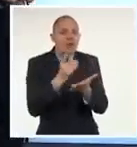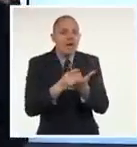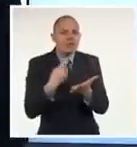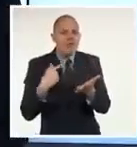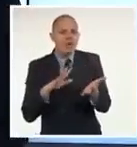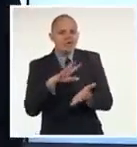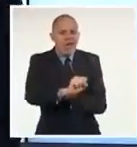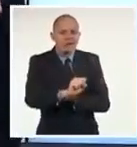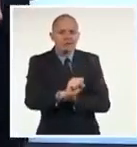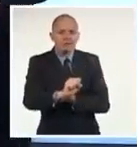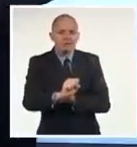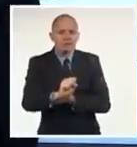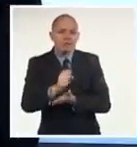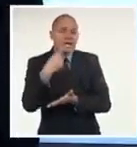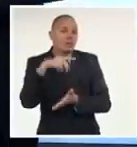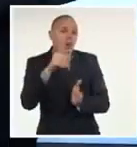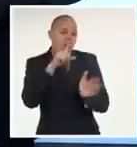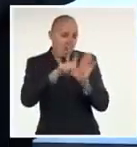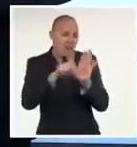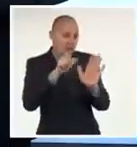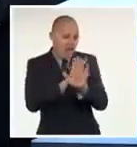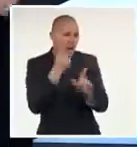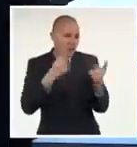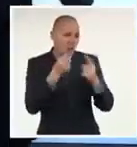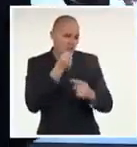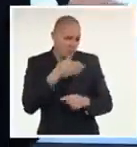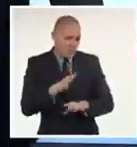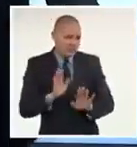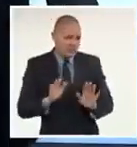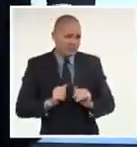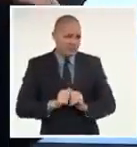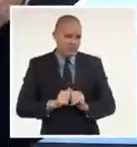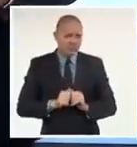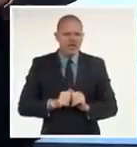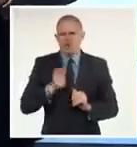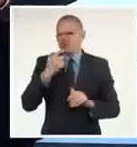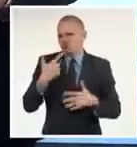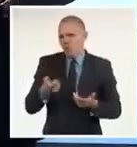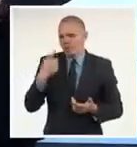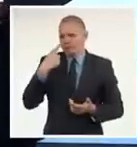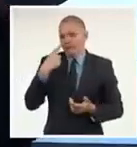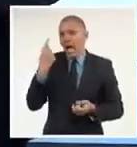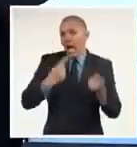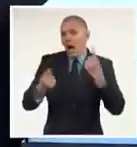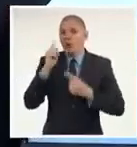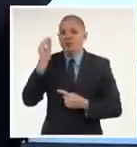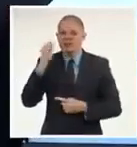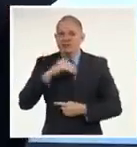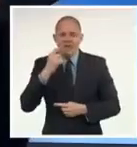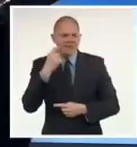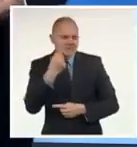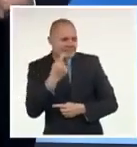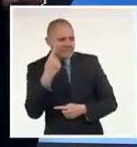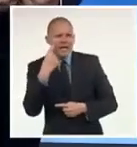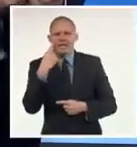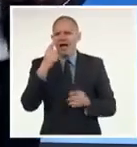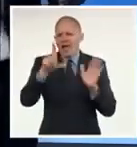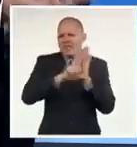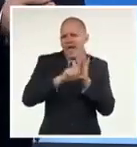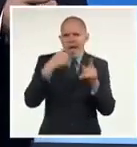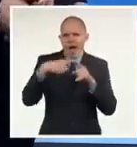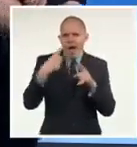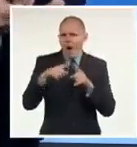ilegal, violando las reglas y los mecanismos habituales de los mercados para exigir su pago inmediato bajo